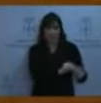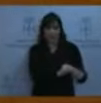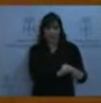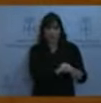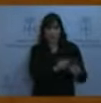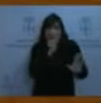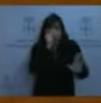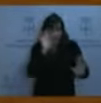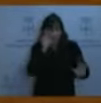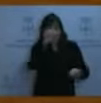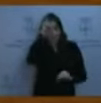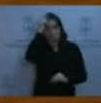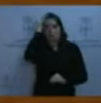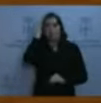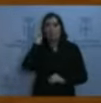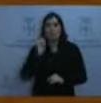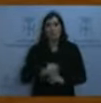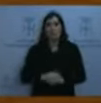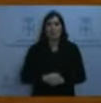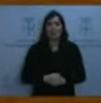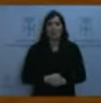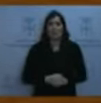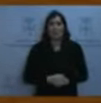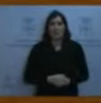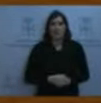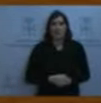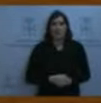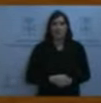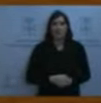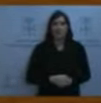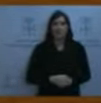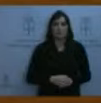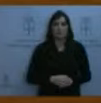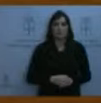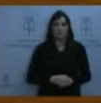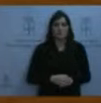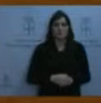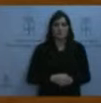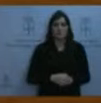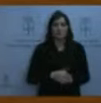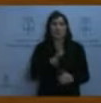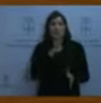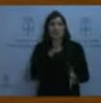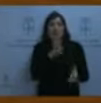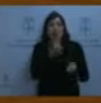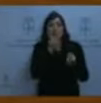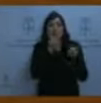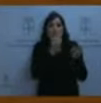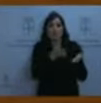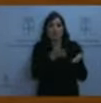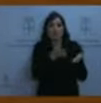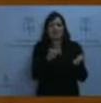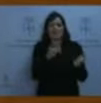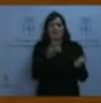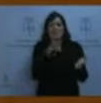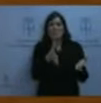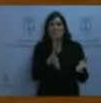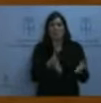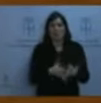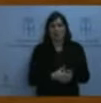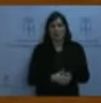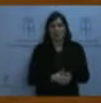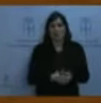Bien, ahora voy a comentar por qué sucede esto. ¿Por qué ha sucedido esto históricamente?